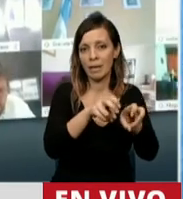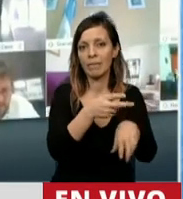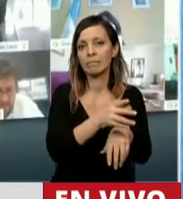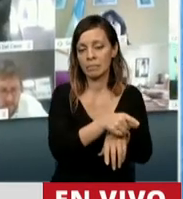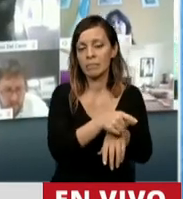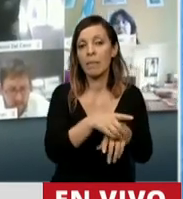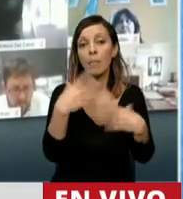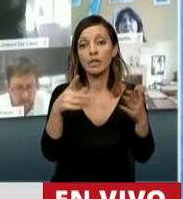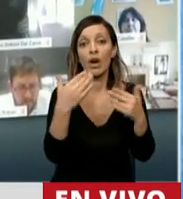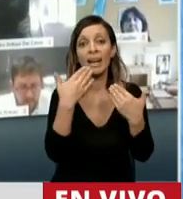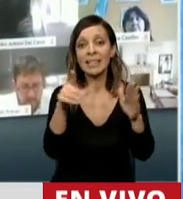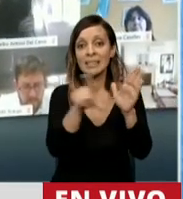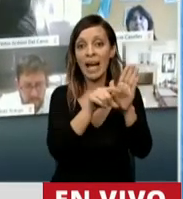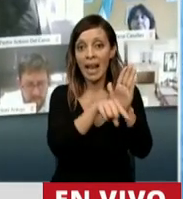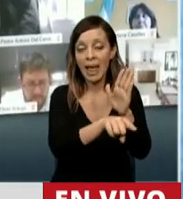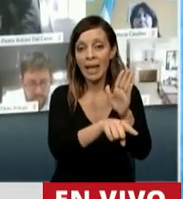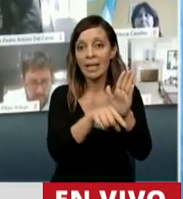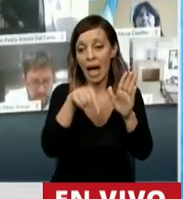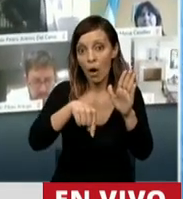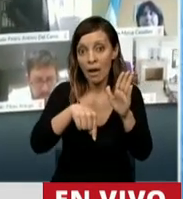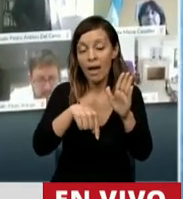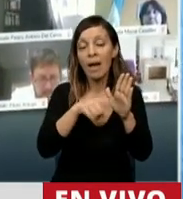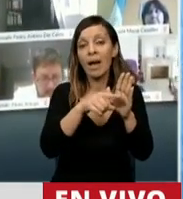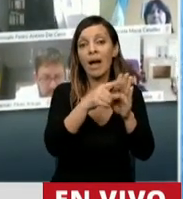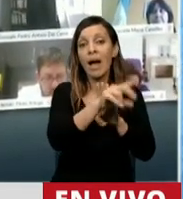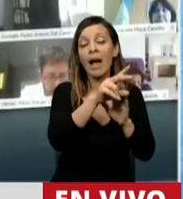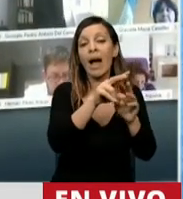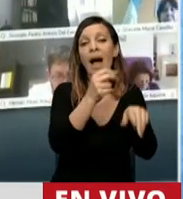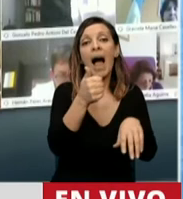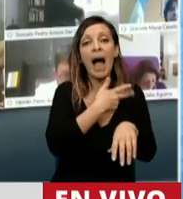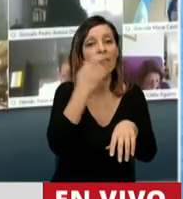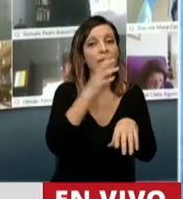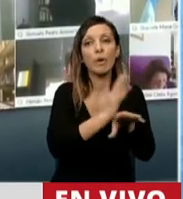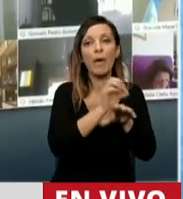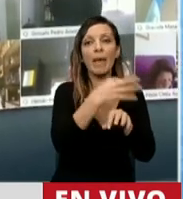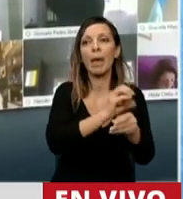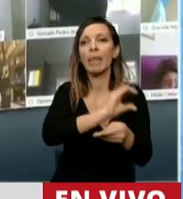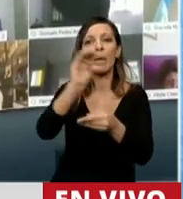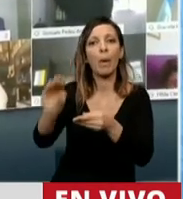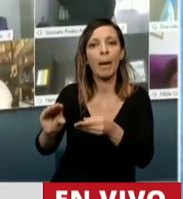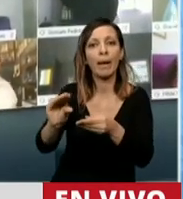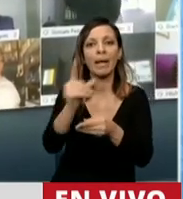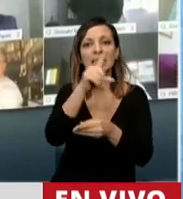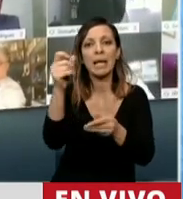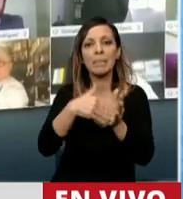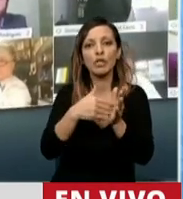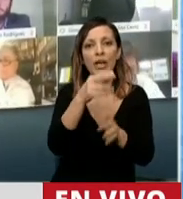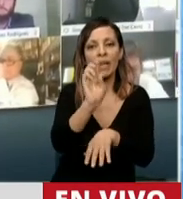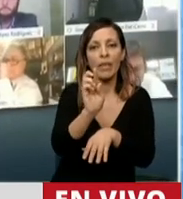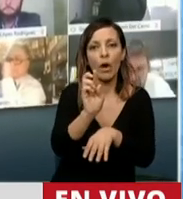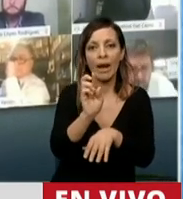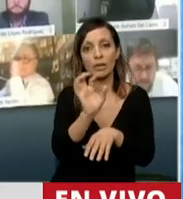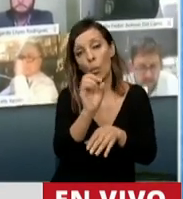la AFIP va a estar renunciando a cobrar 100 millones de dólares hoy por un poco más